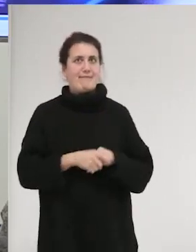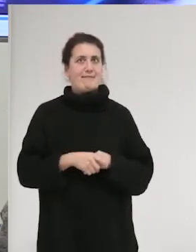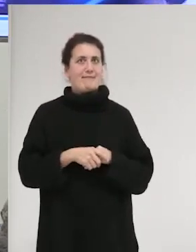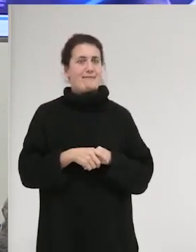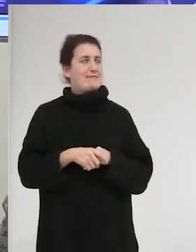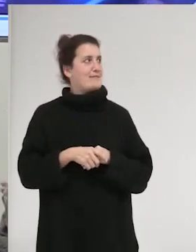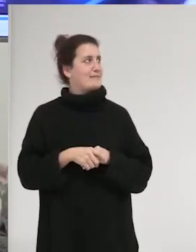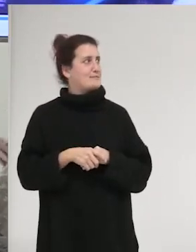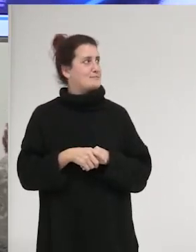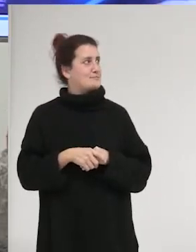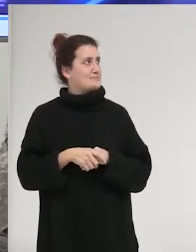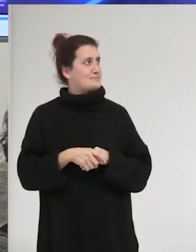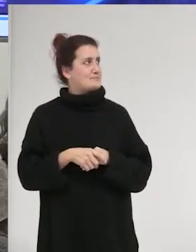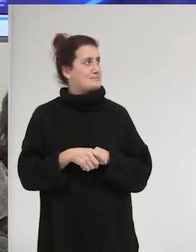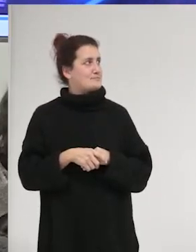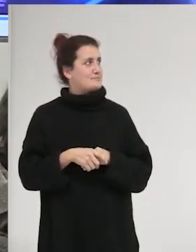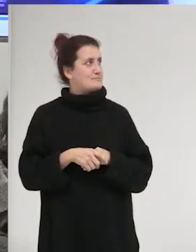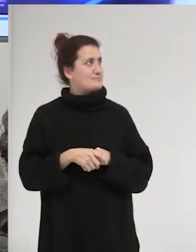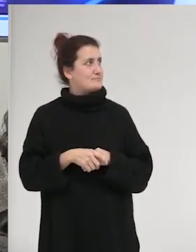manteigón y...